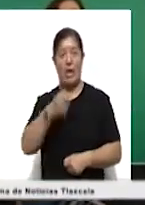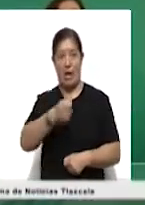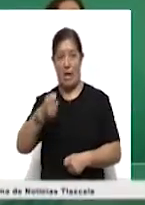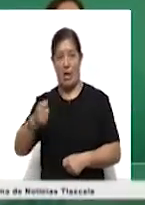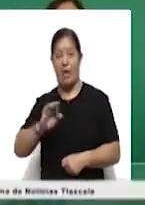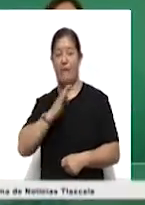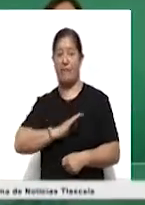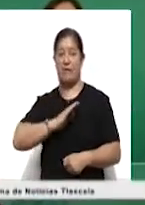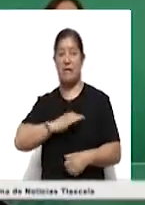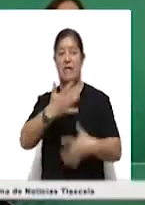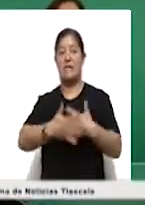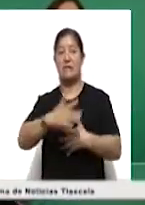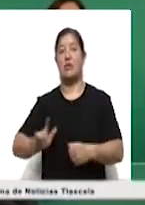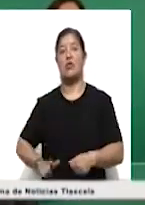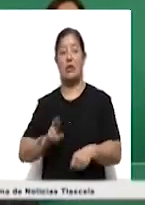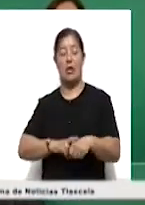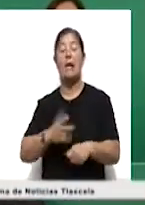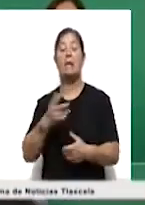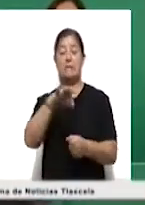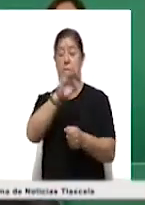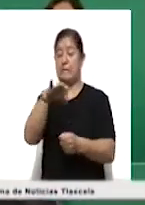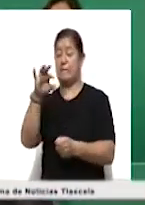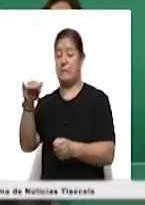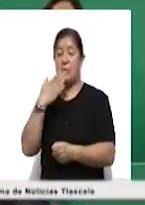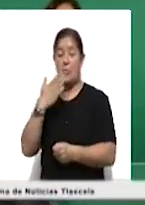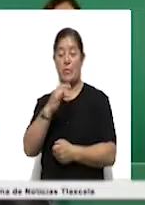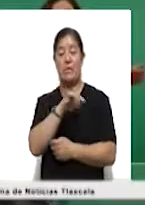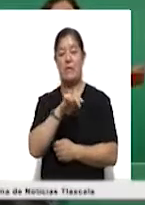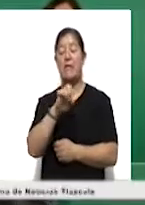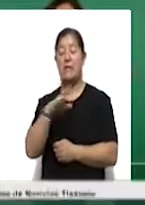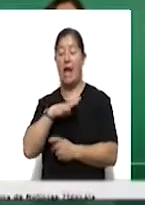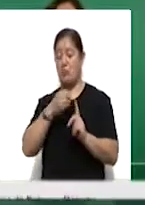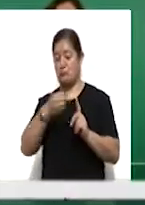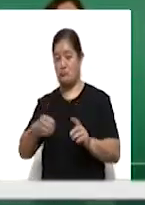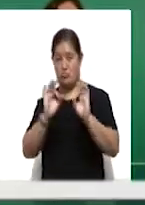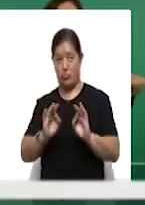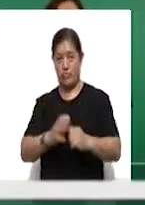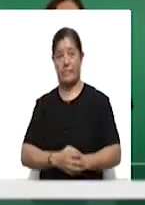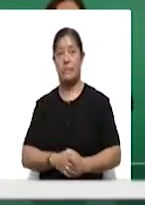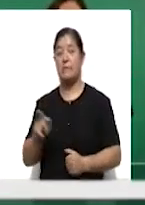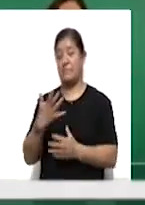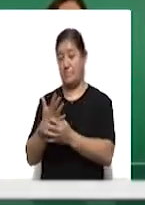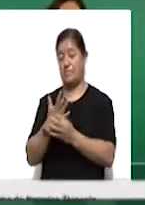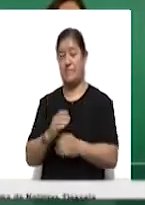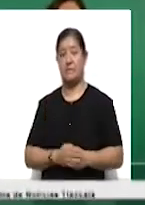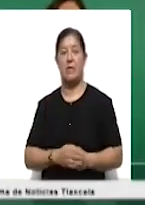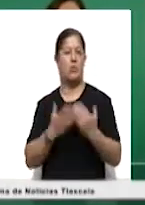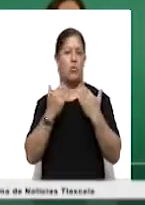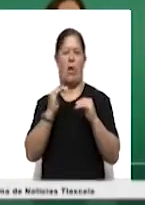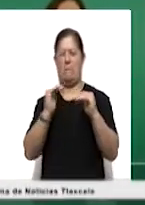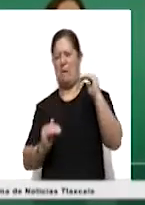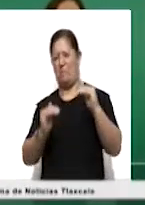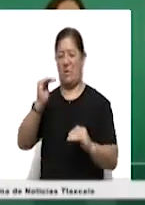los 15 gobernadores electos, celebró la buena organización que tuvo el INE en el proceso electoral, y aunque señaló que no hubo imparcialidad